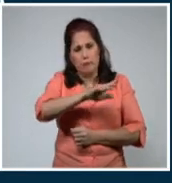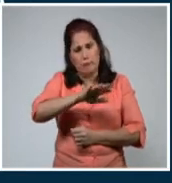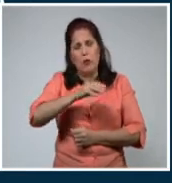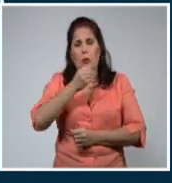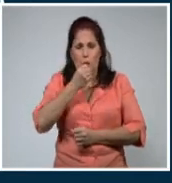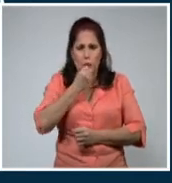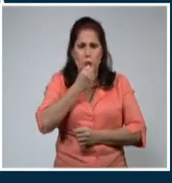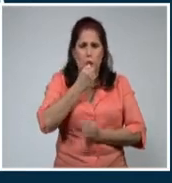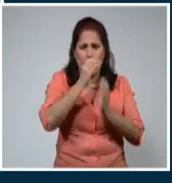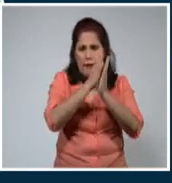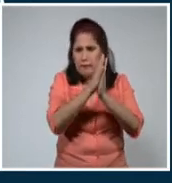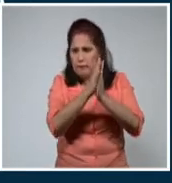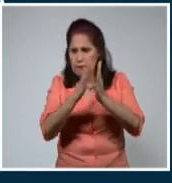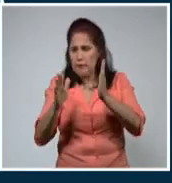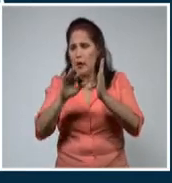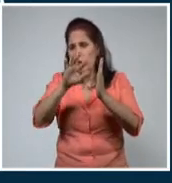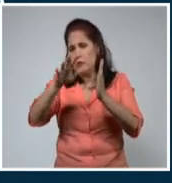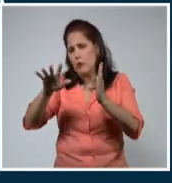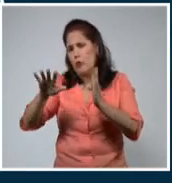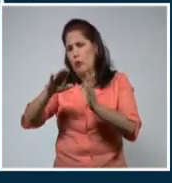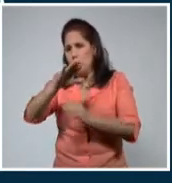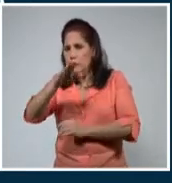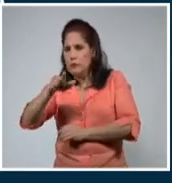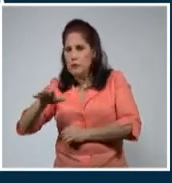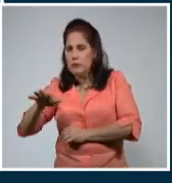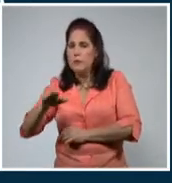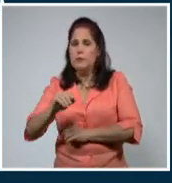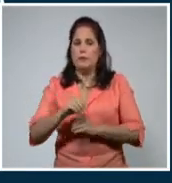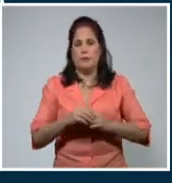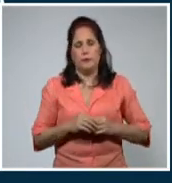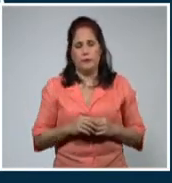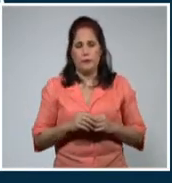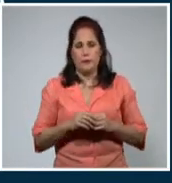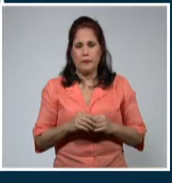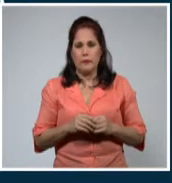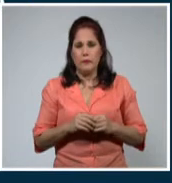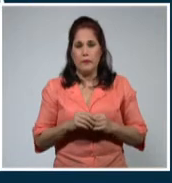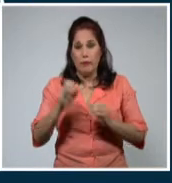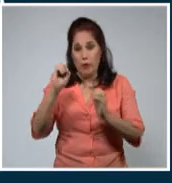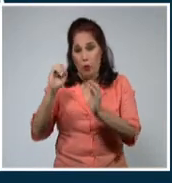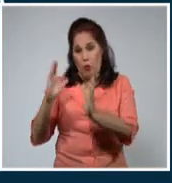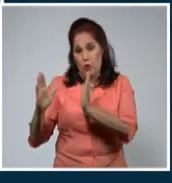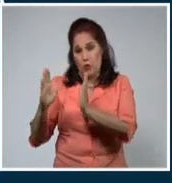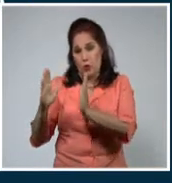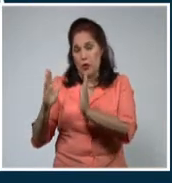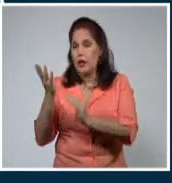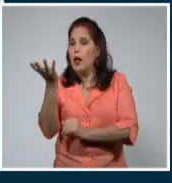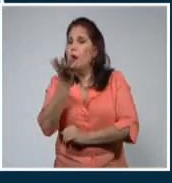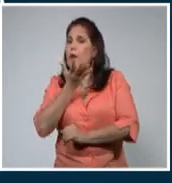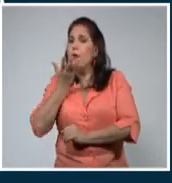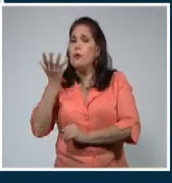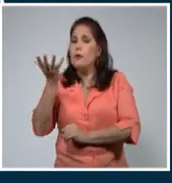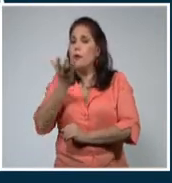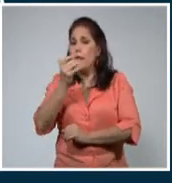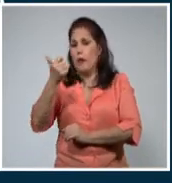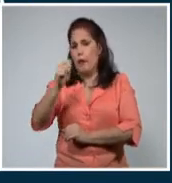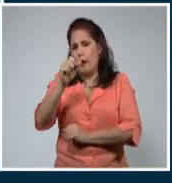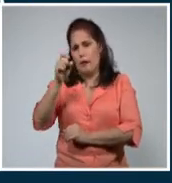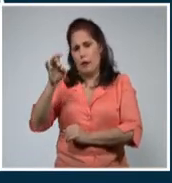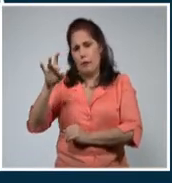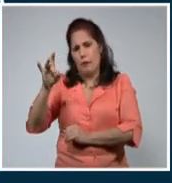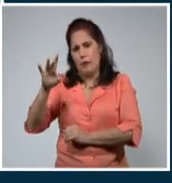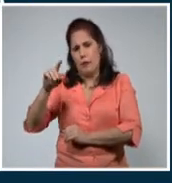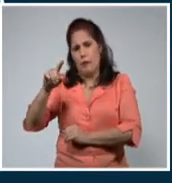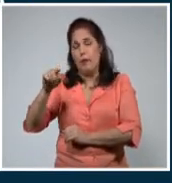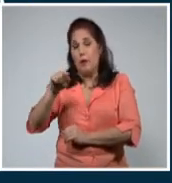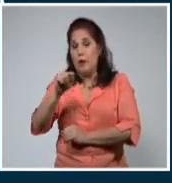oleajes desde Cabo Cruz a Punto de Maesí, también oleajes en la costa norte del centro del país. Para el occidente, tendremos vientos del este al sudeste entre 10 y 25 kilómetros por hora